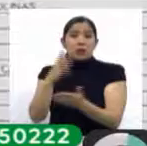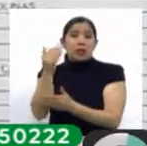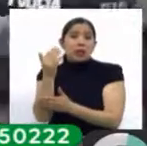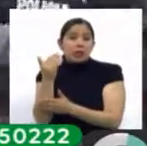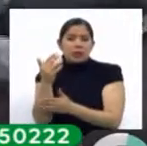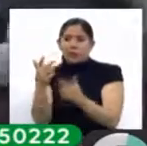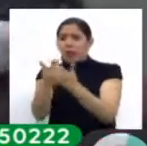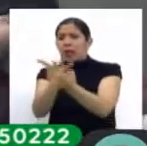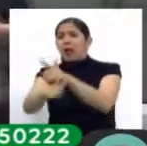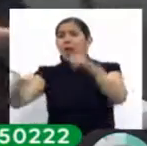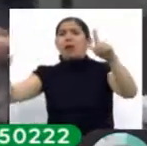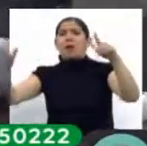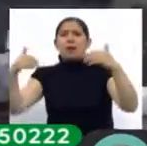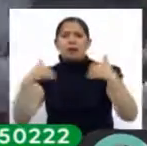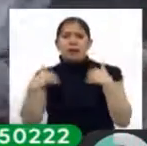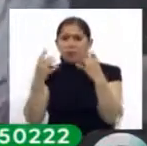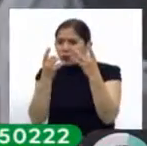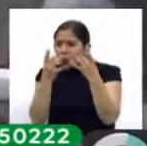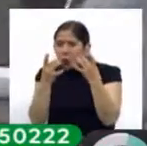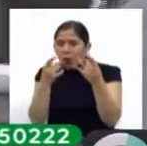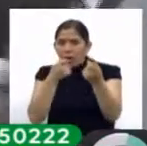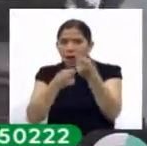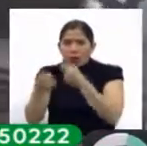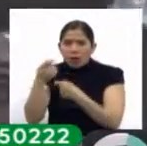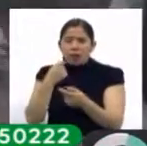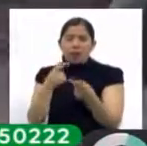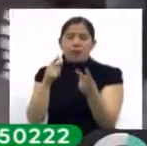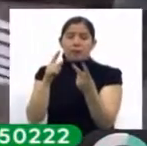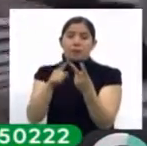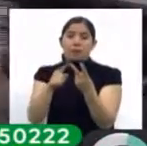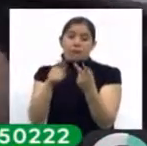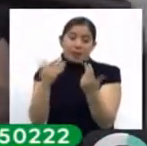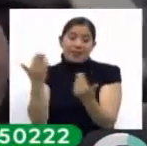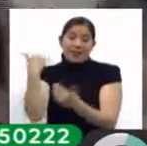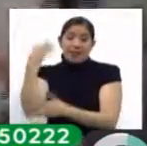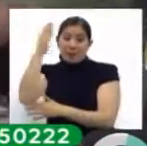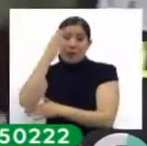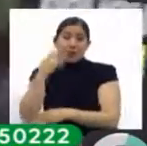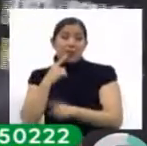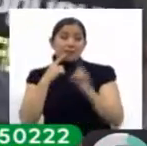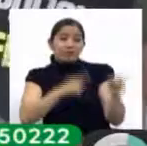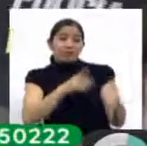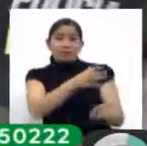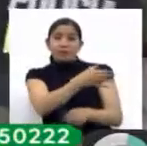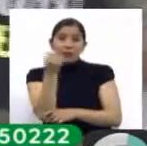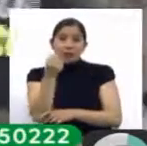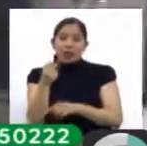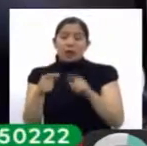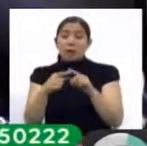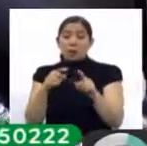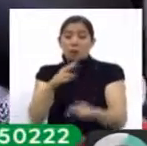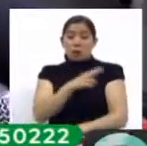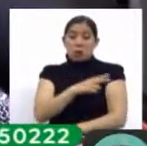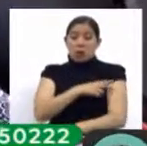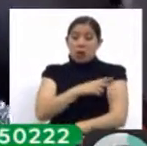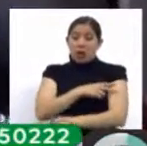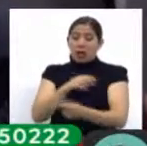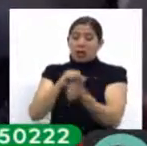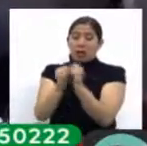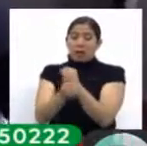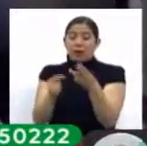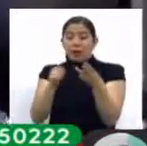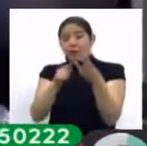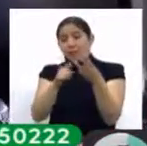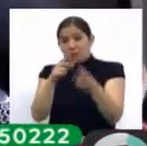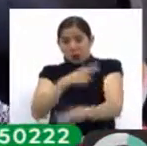procesado por narcotráfico de una orden de extradición internacional que provenía de Brasil, y el vocal Darwin Vargas, este último